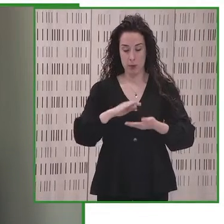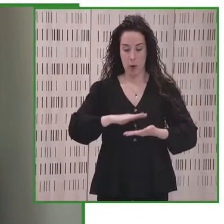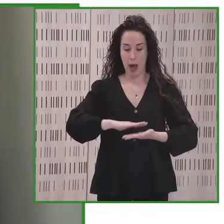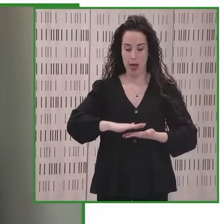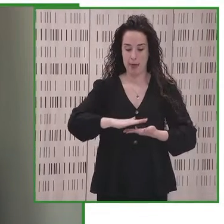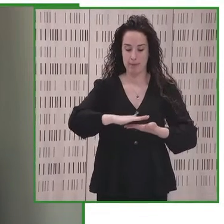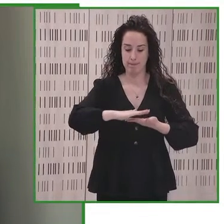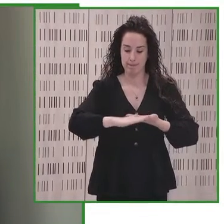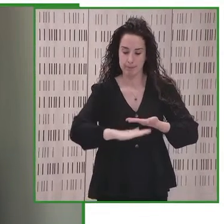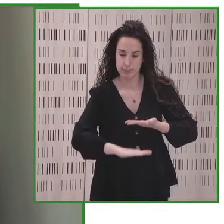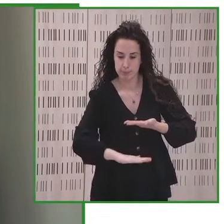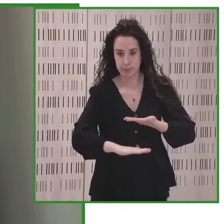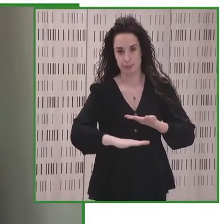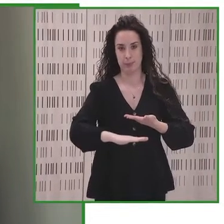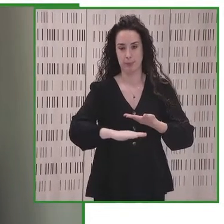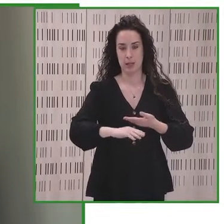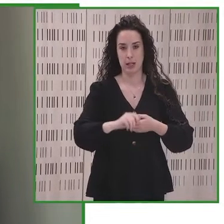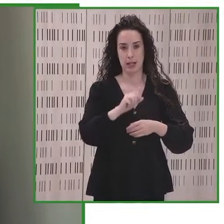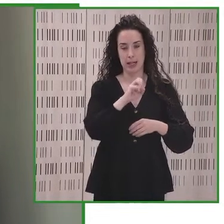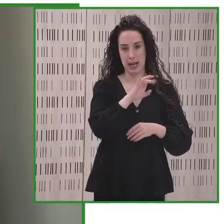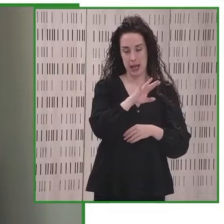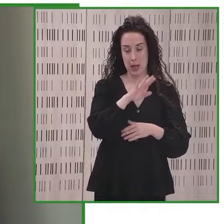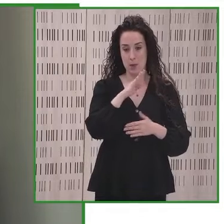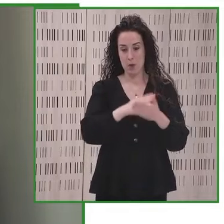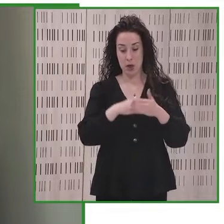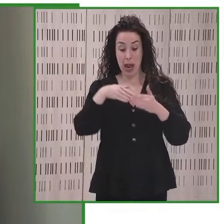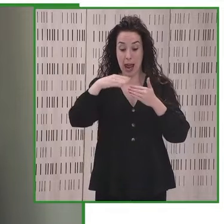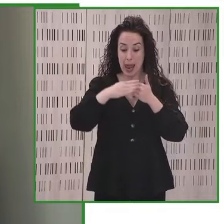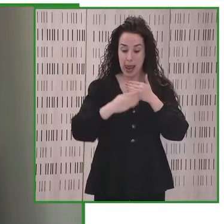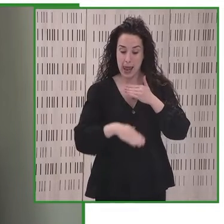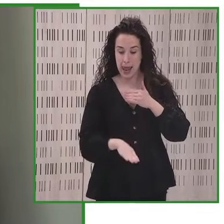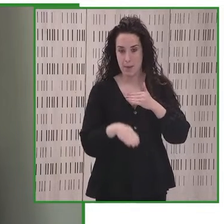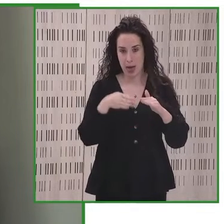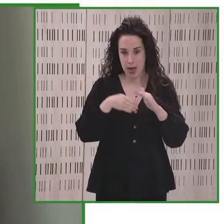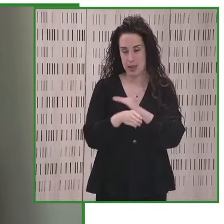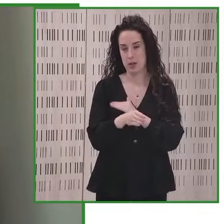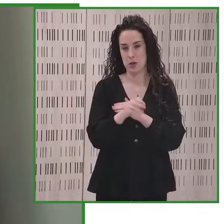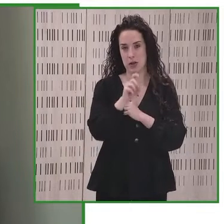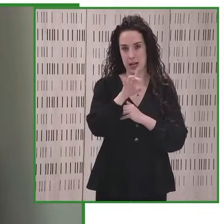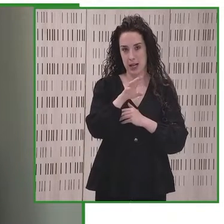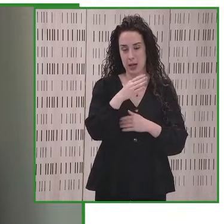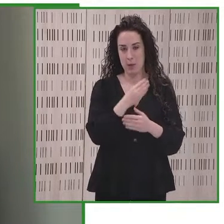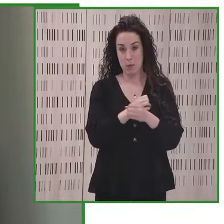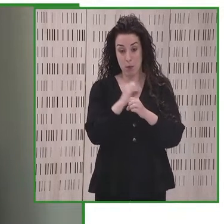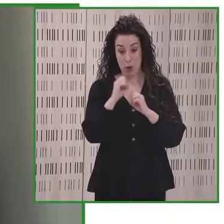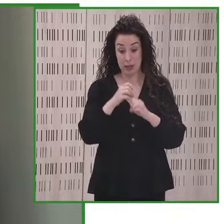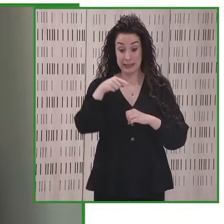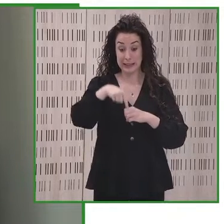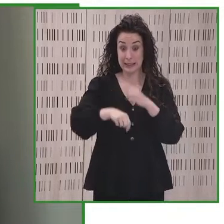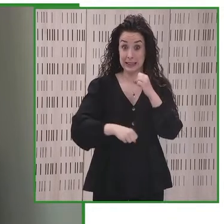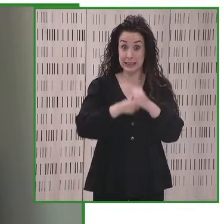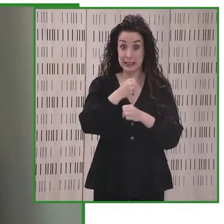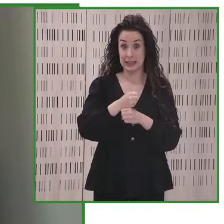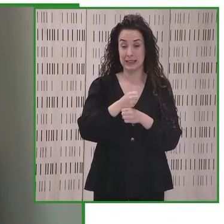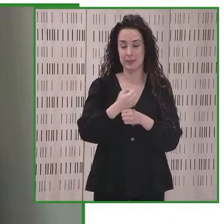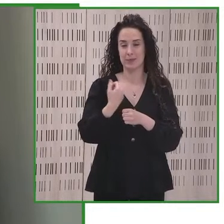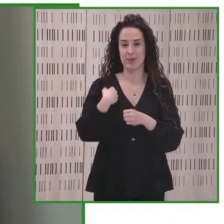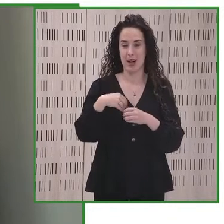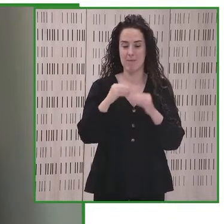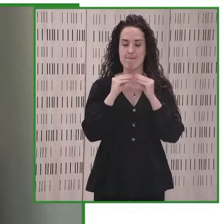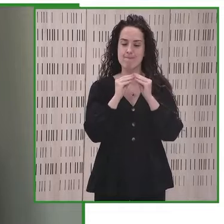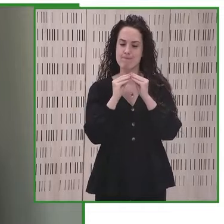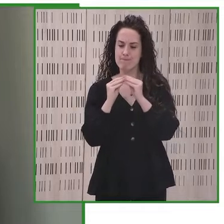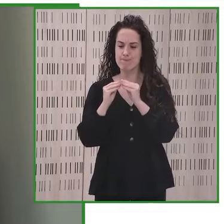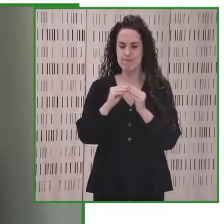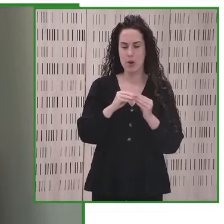16% el computador del hogar, un 15% las rampas de acceso, casi un 15% Este año, está en elaboración un nuevo